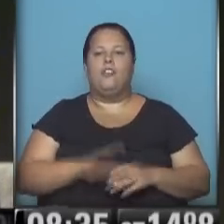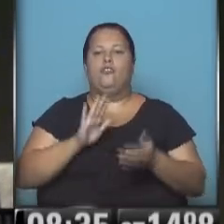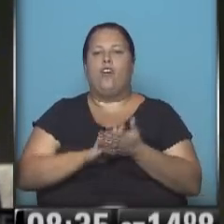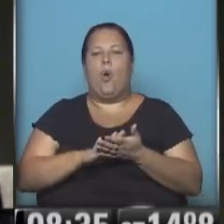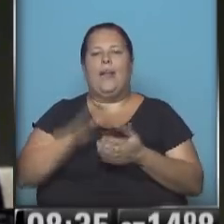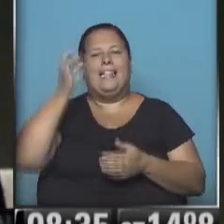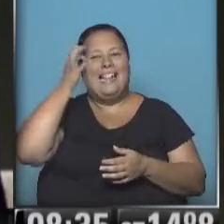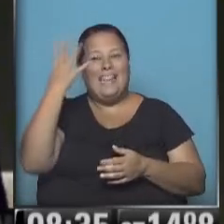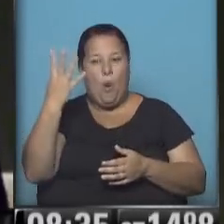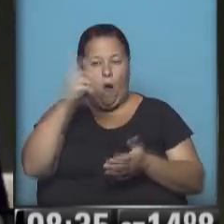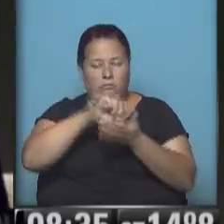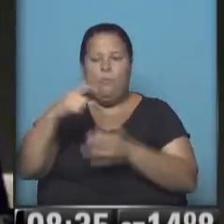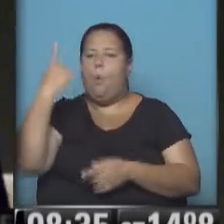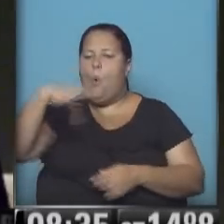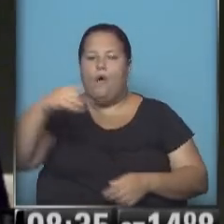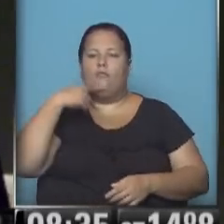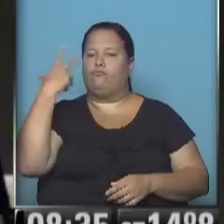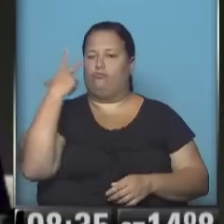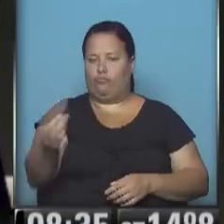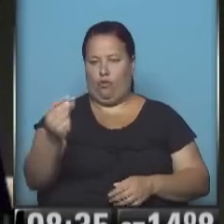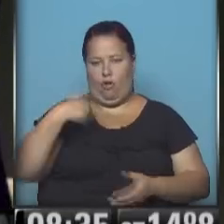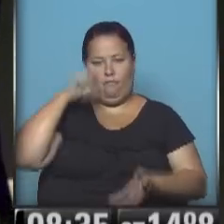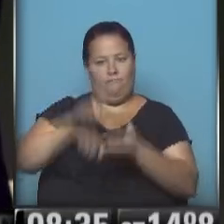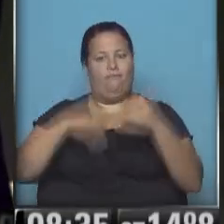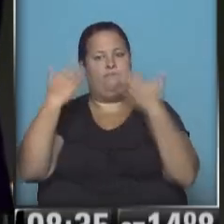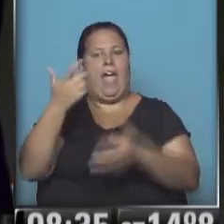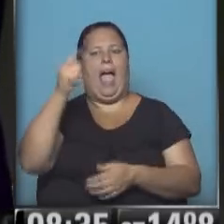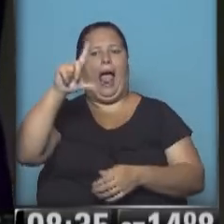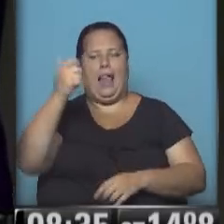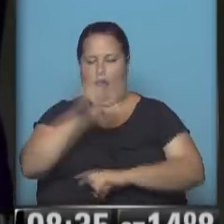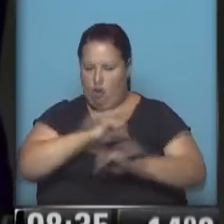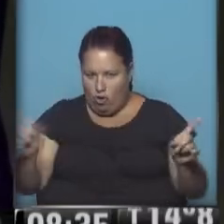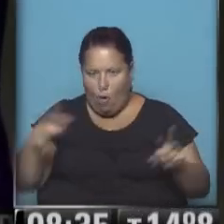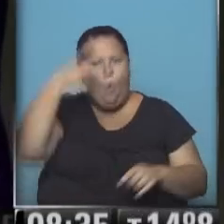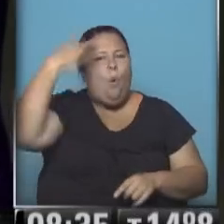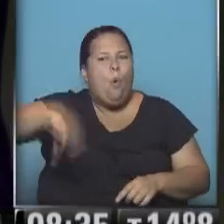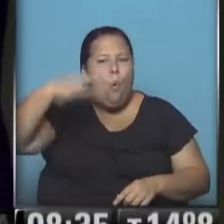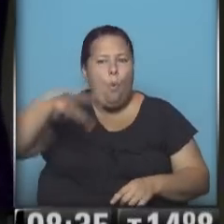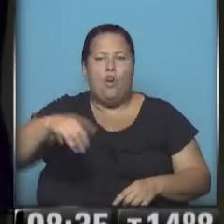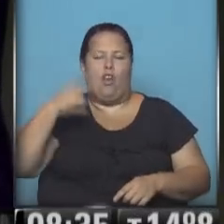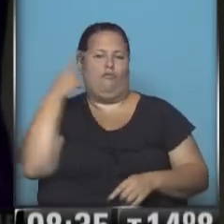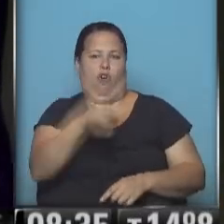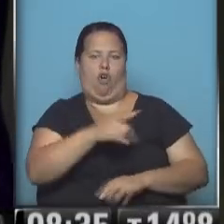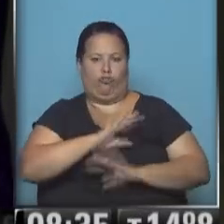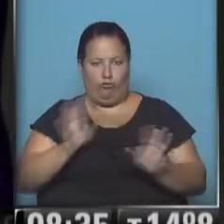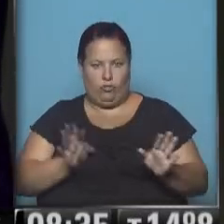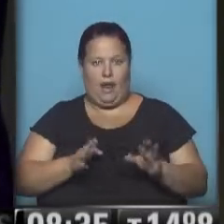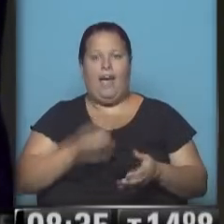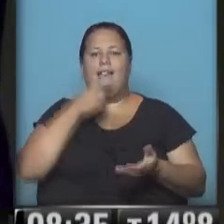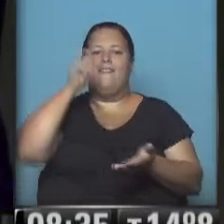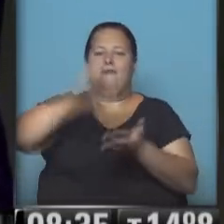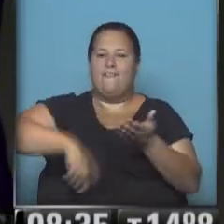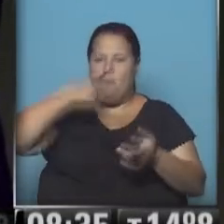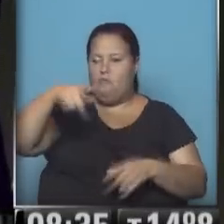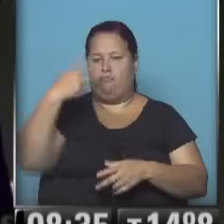de 34, que dijo no voy a firmar a favor del ALCA. Es decir, el único que firmó en disidencia la declaración